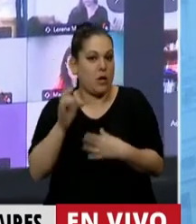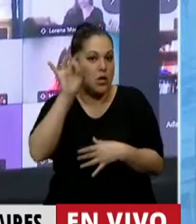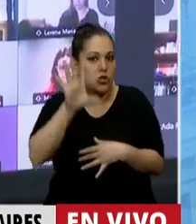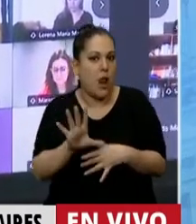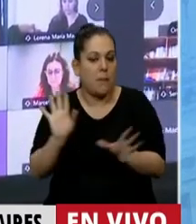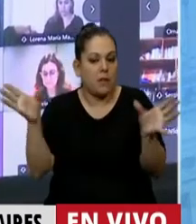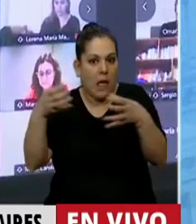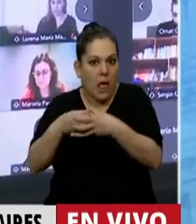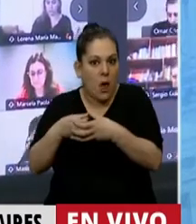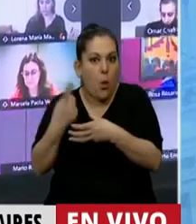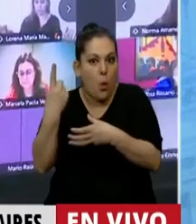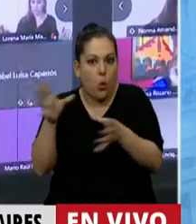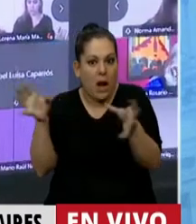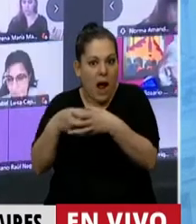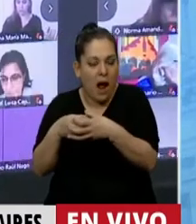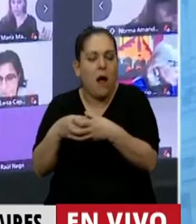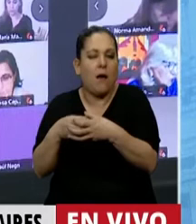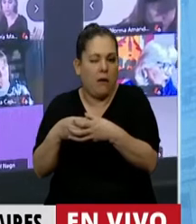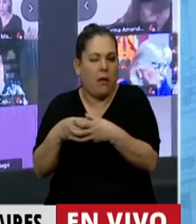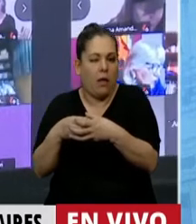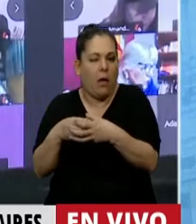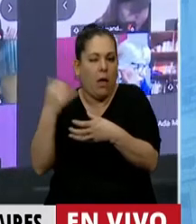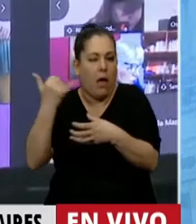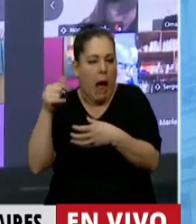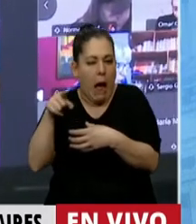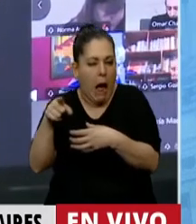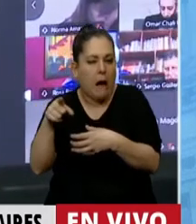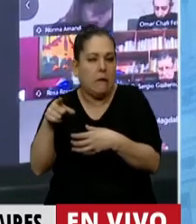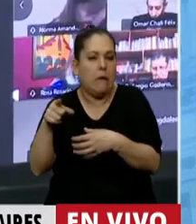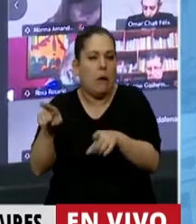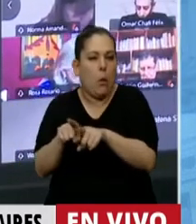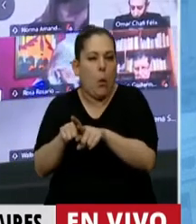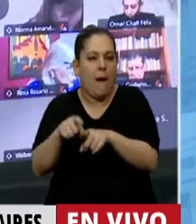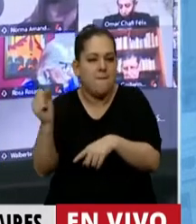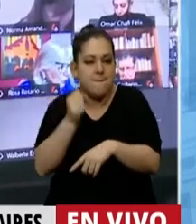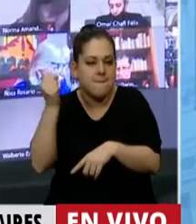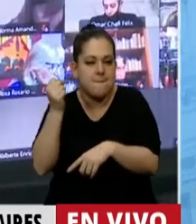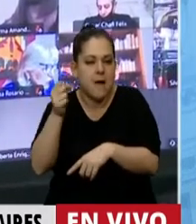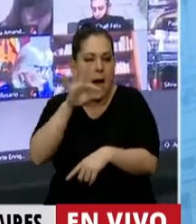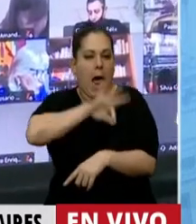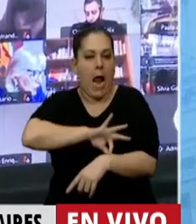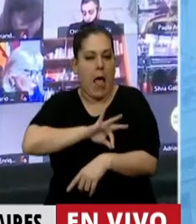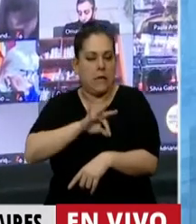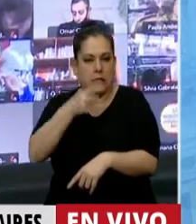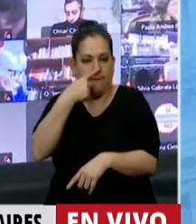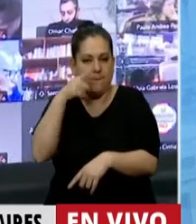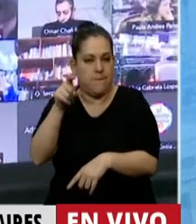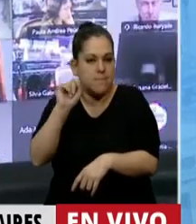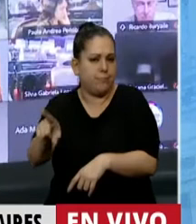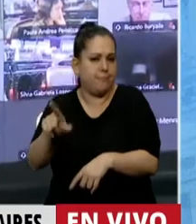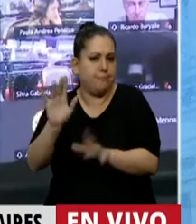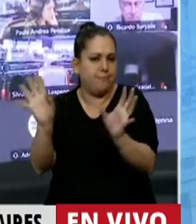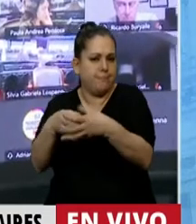una organización económica y social que no persiga la ganancia individual